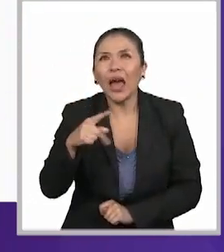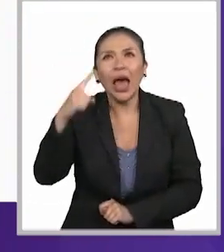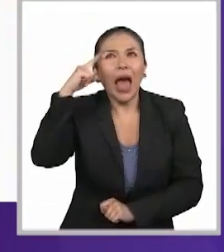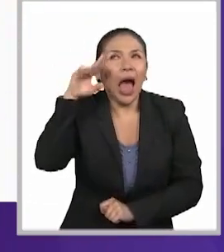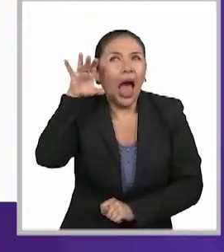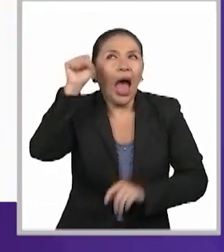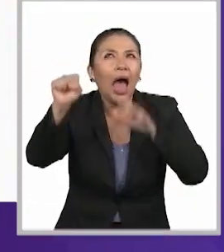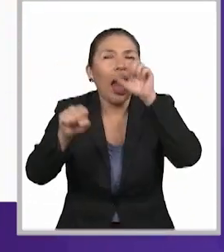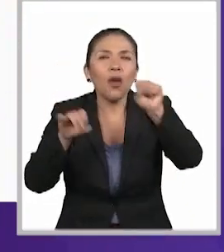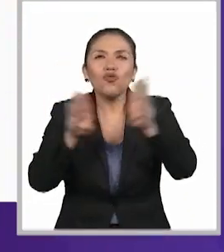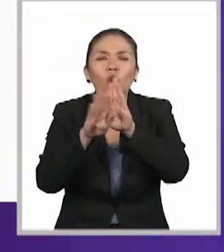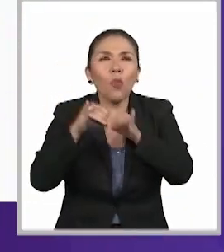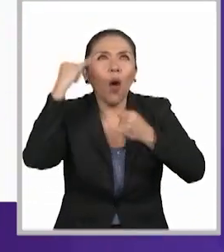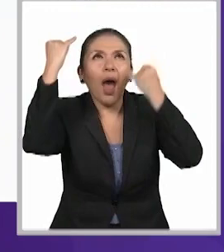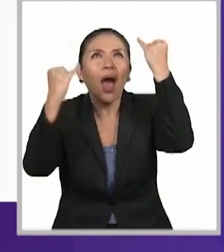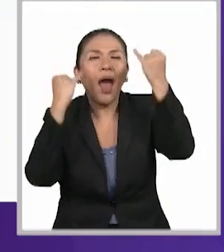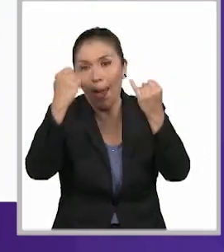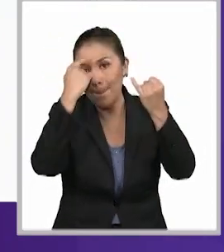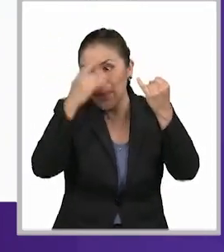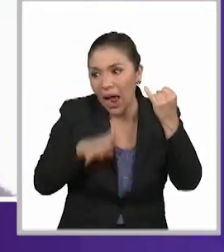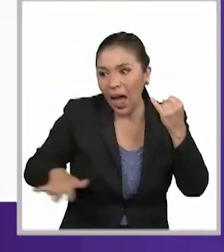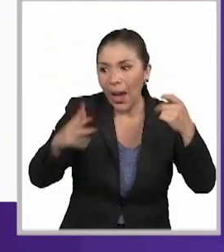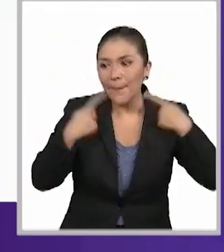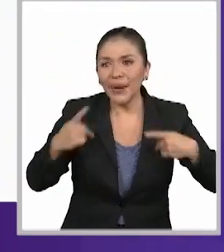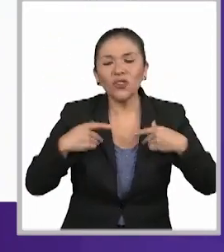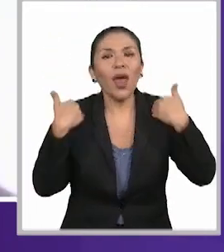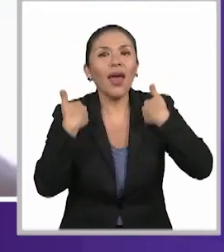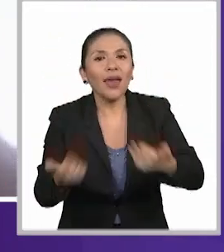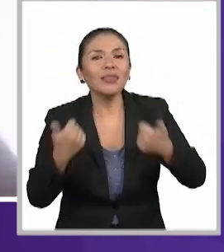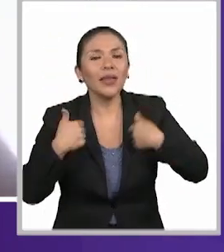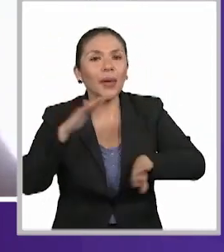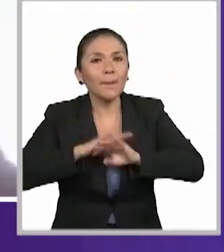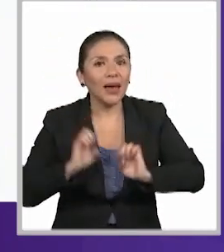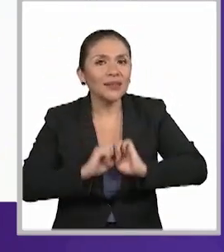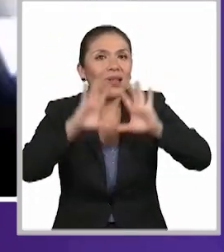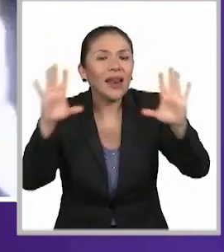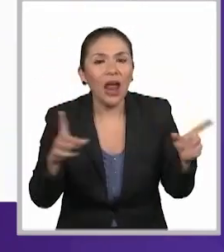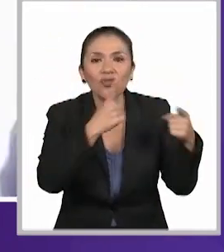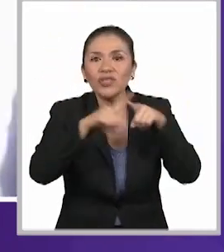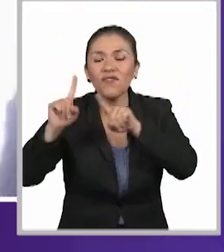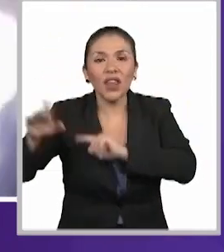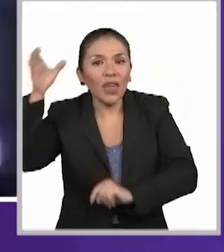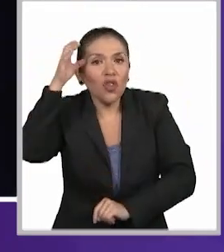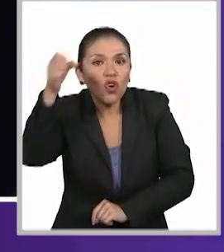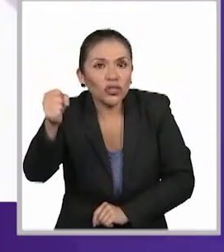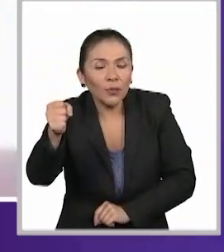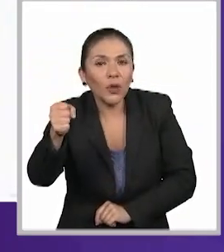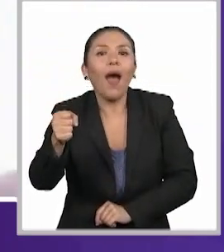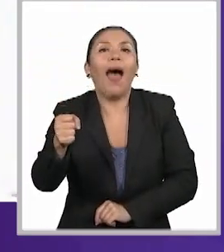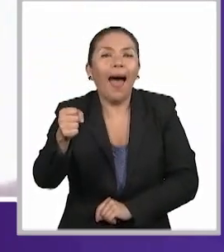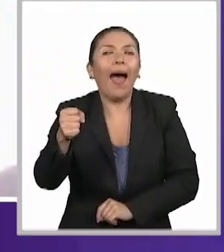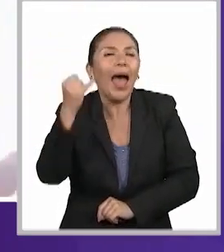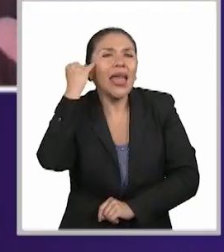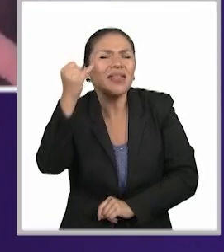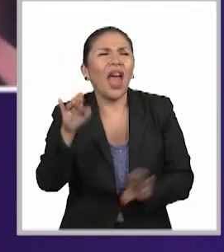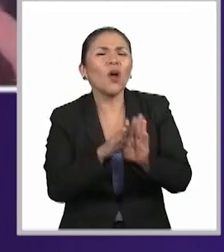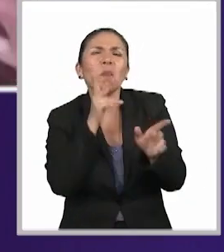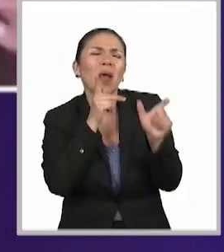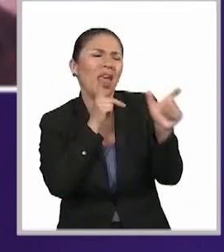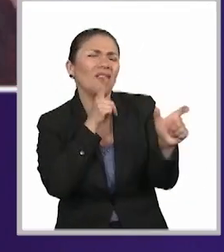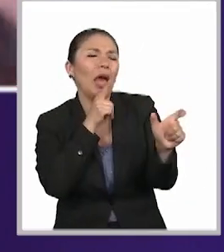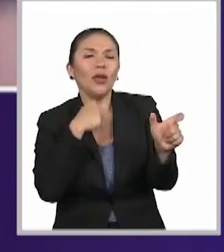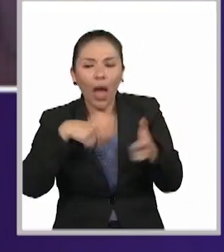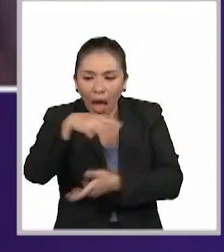creatividad de cómo hacerlo de manera que las personas entiendan, pues sí, estos conceptos jurídicos como más abstractos.